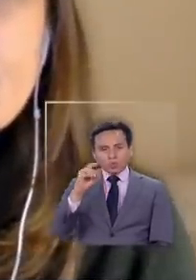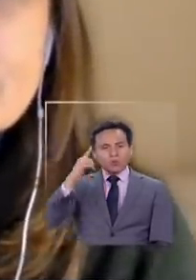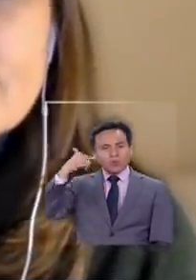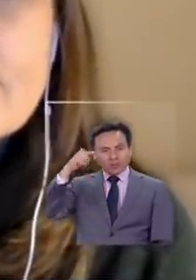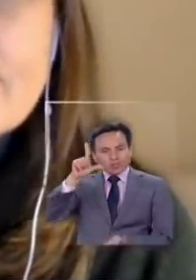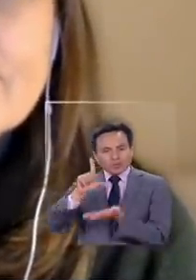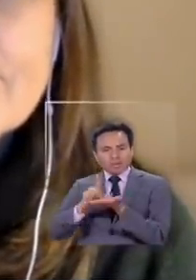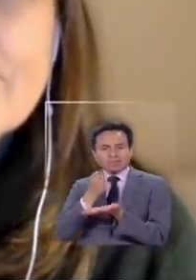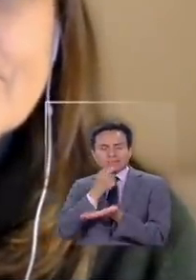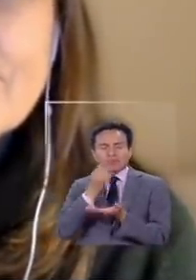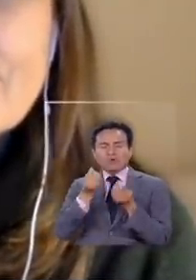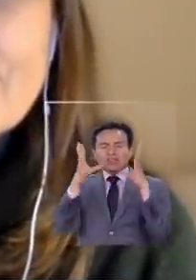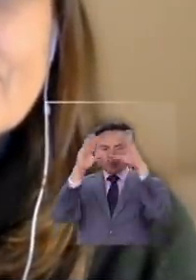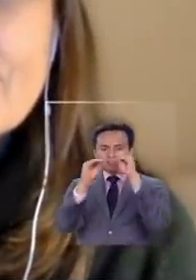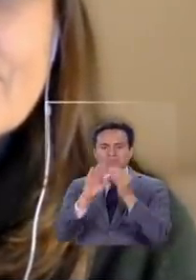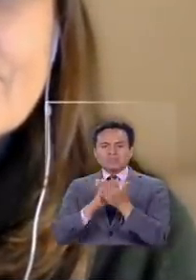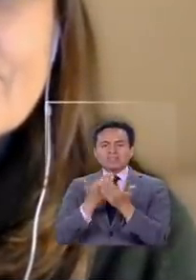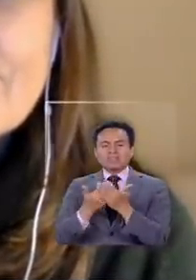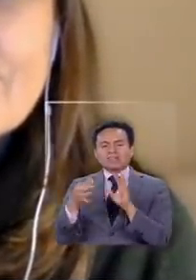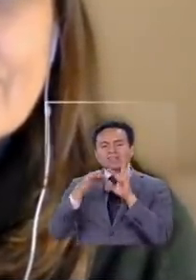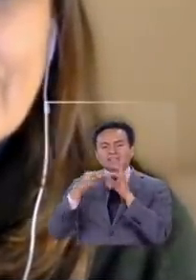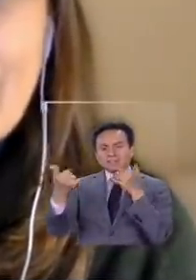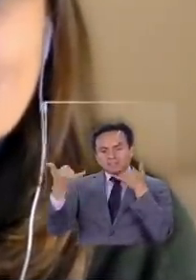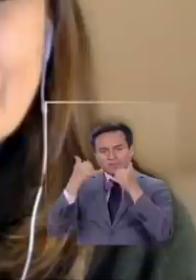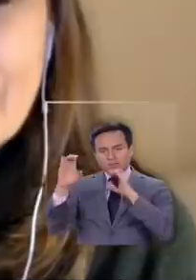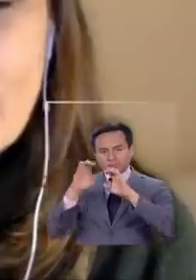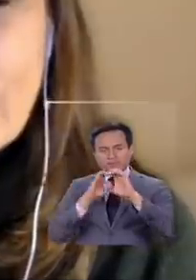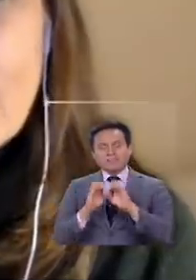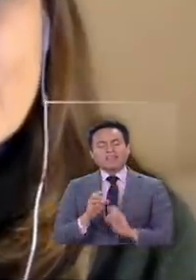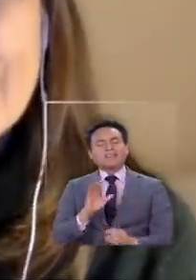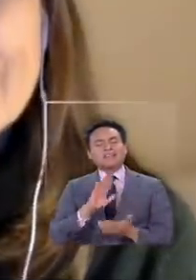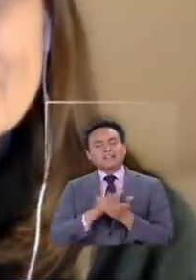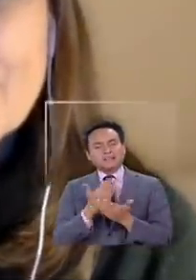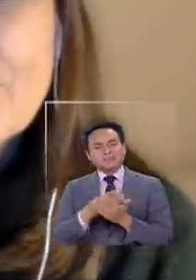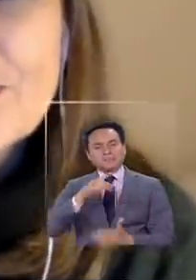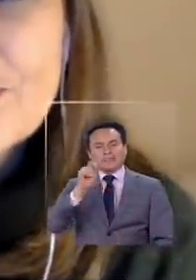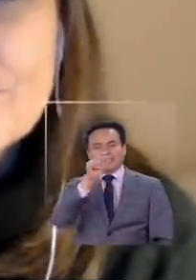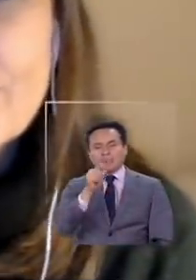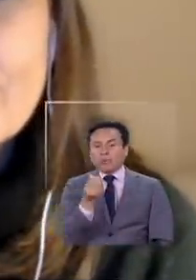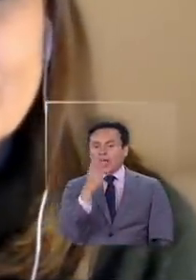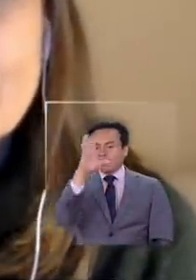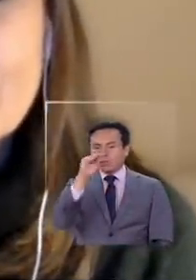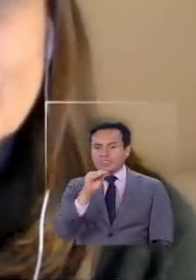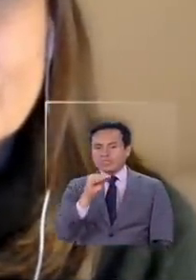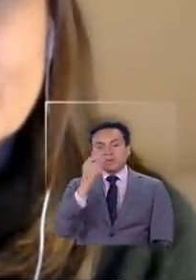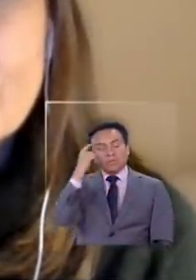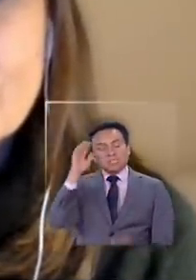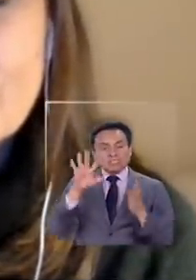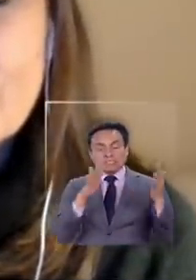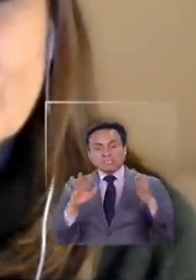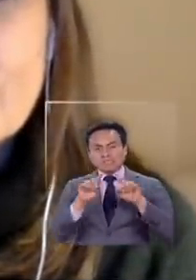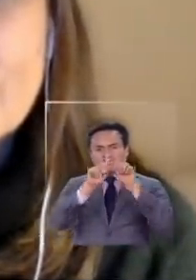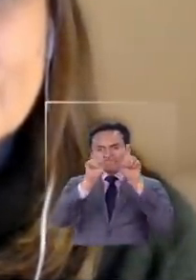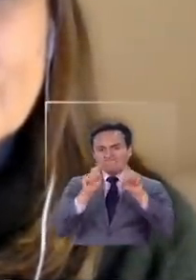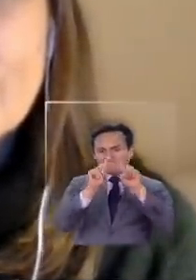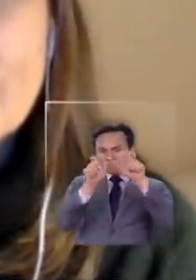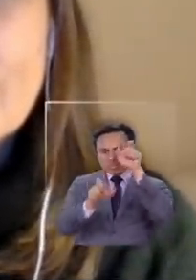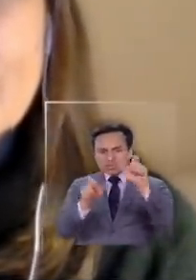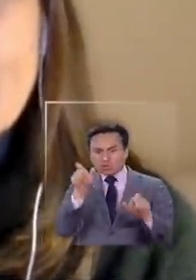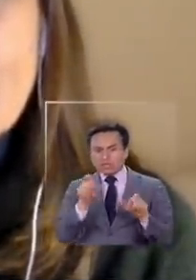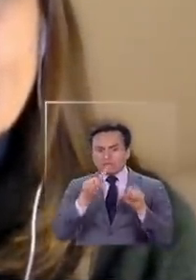noches para ti. Muchas gracias por recibir nuestro llamado. ¿Qué tal, Matías? Buenas noches. Bueno, nos imaginamos que los niveles de incertidumbre